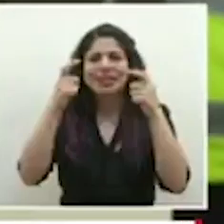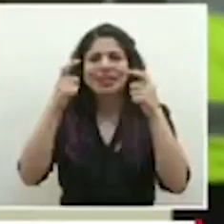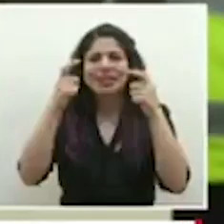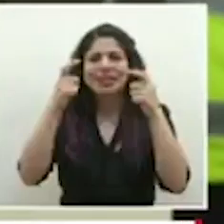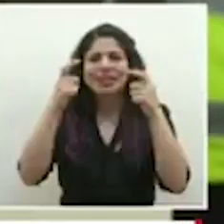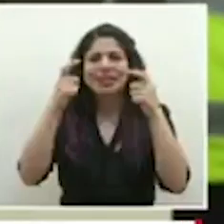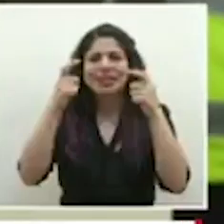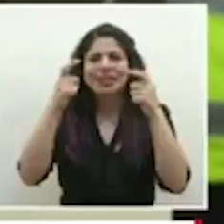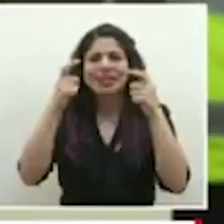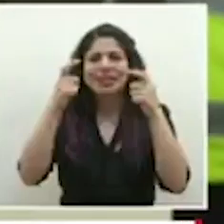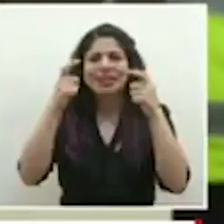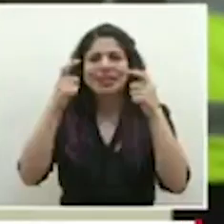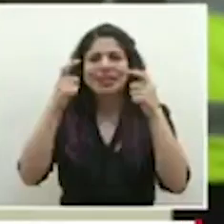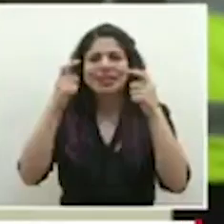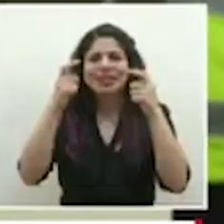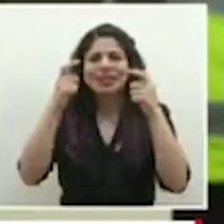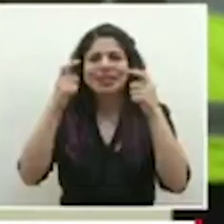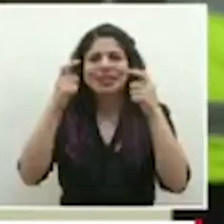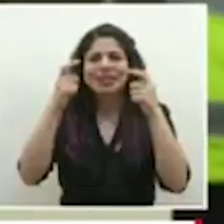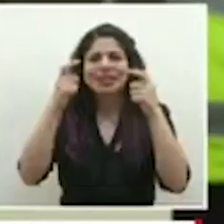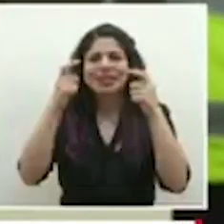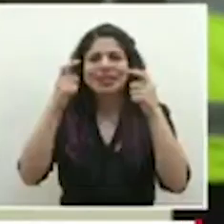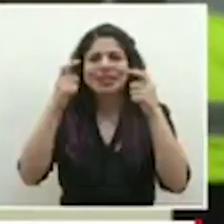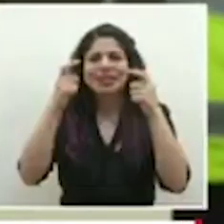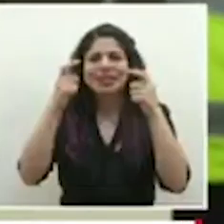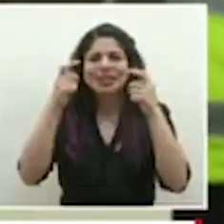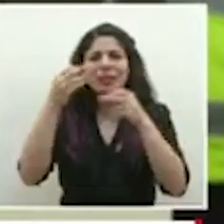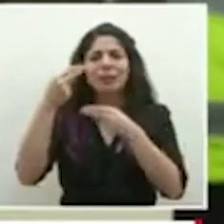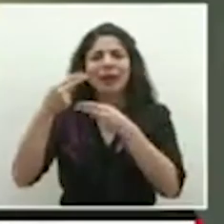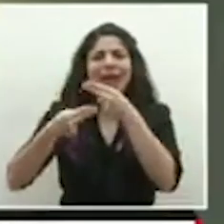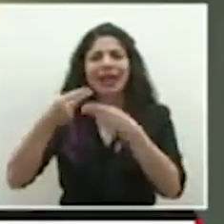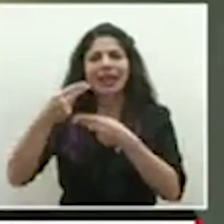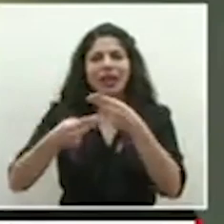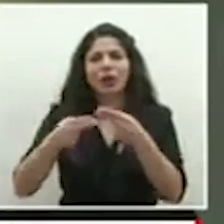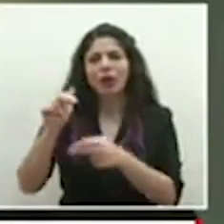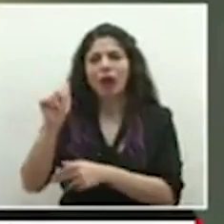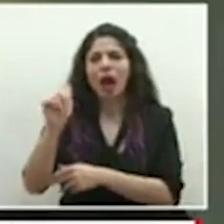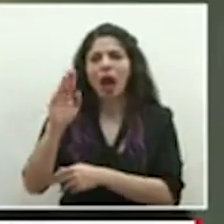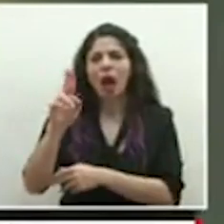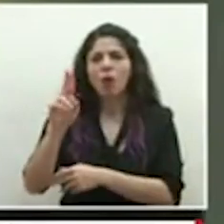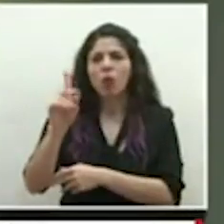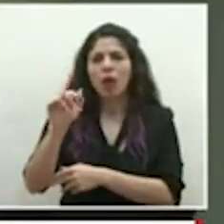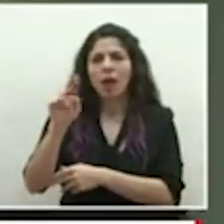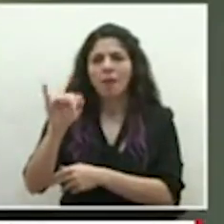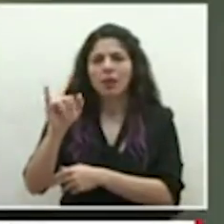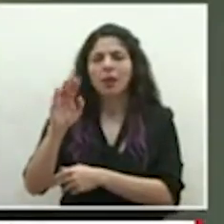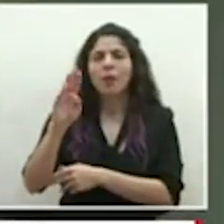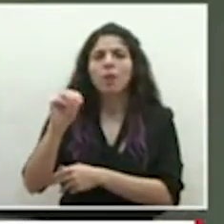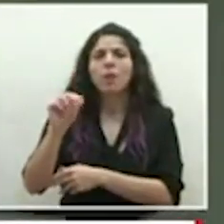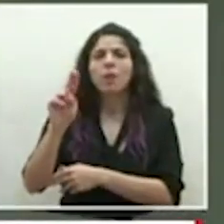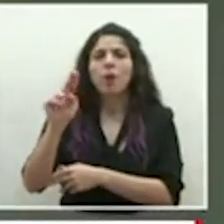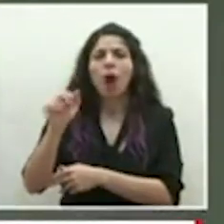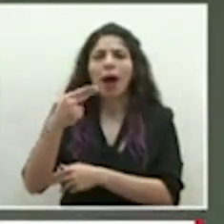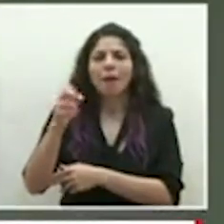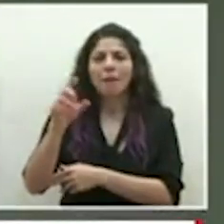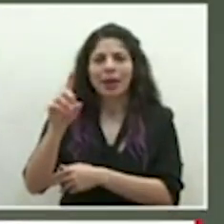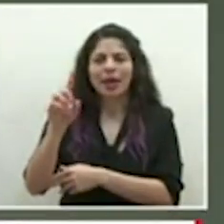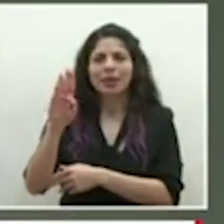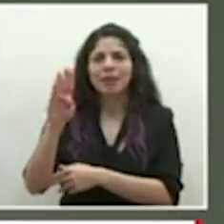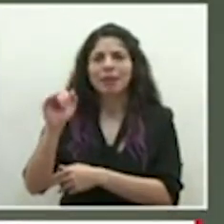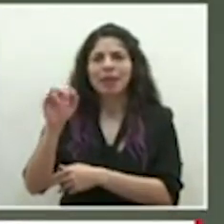Agradecemos al príncipe heredero de Abu Dhabi, Mohamed Bin Zayer Al-Nayan,